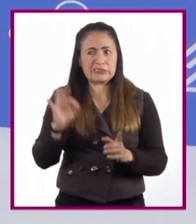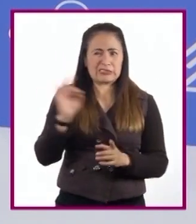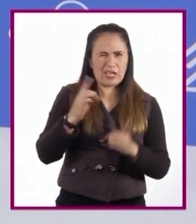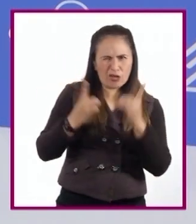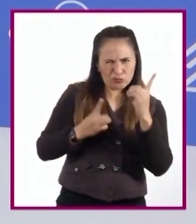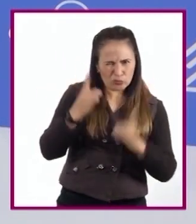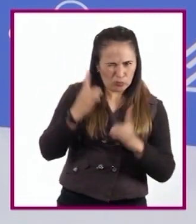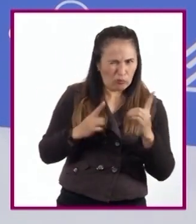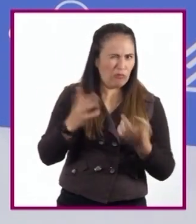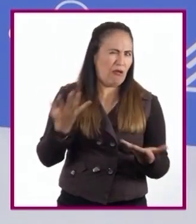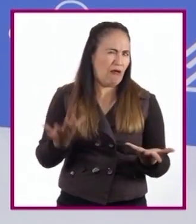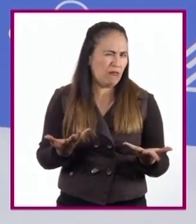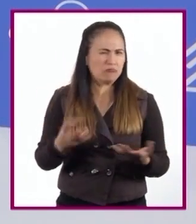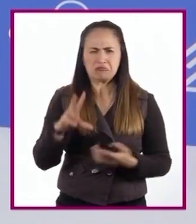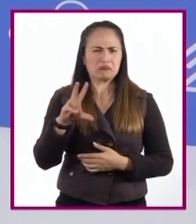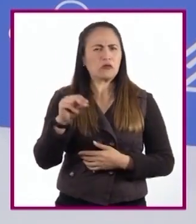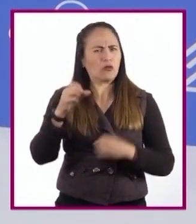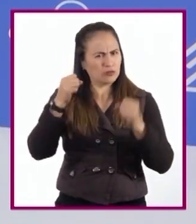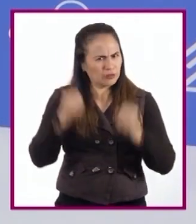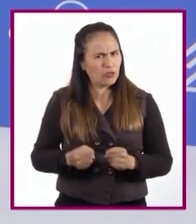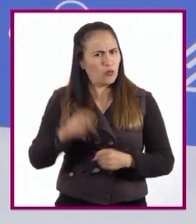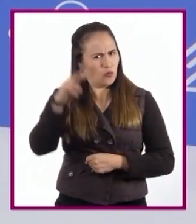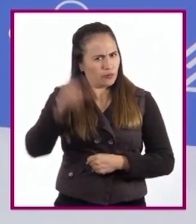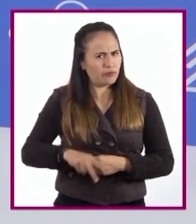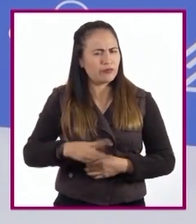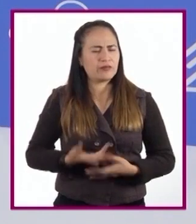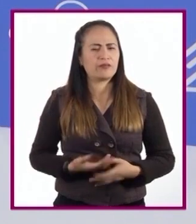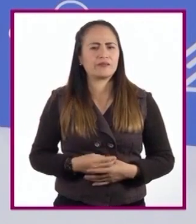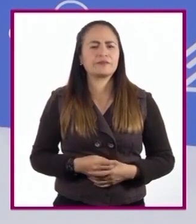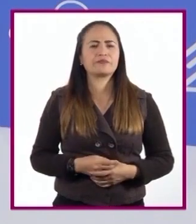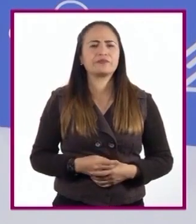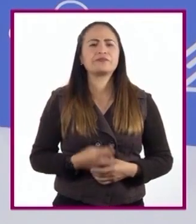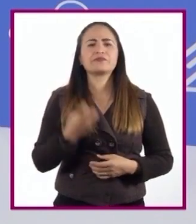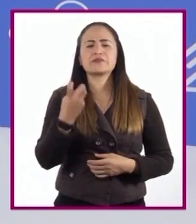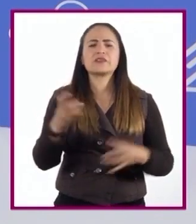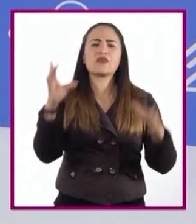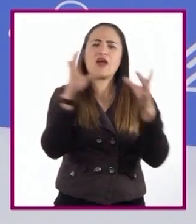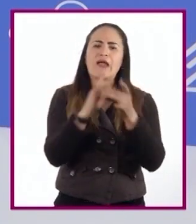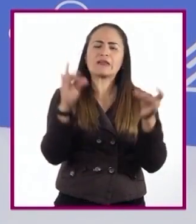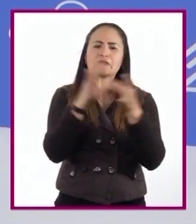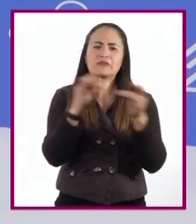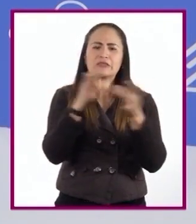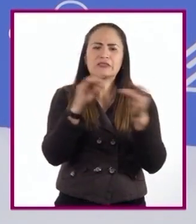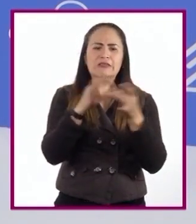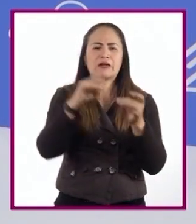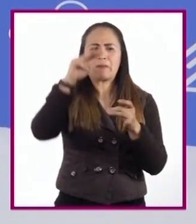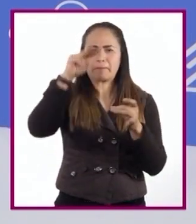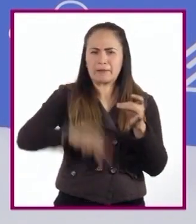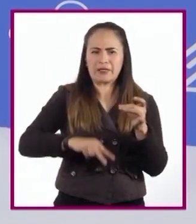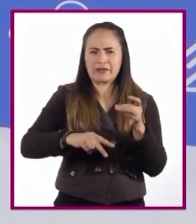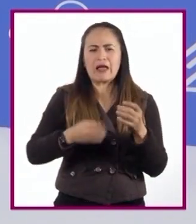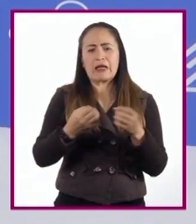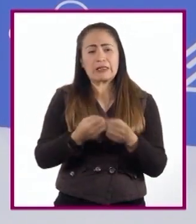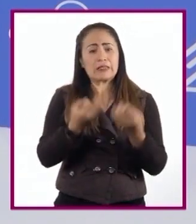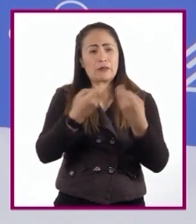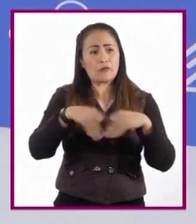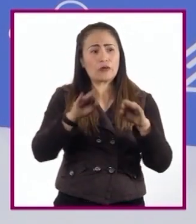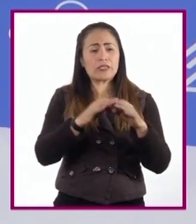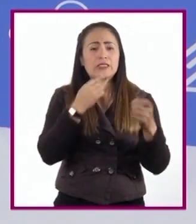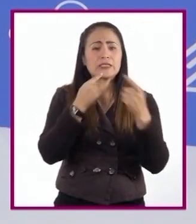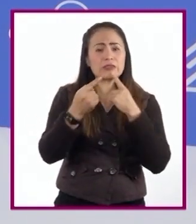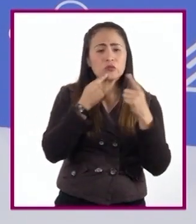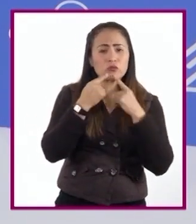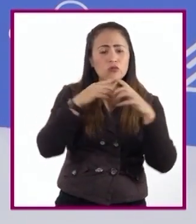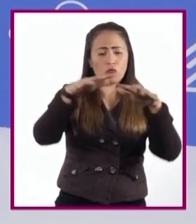su veracidad. Así es. La validación de argumentos es una herramienta útil cuando participamos en foros de discusión,